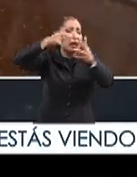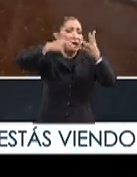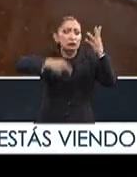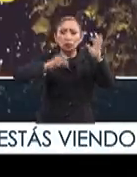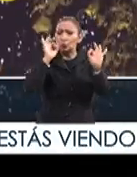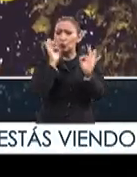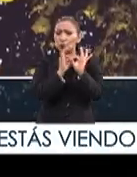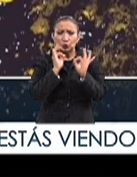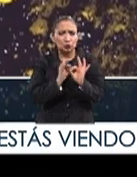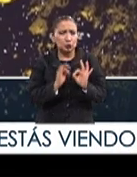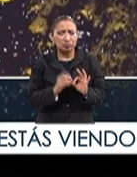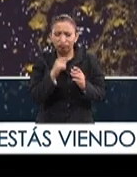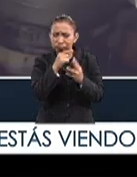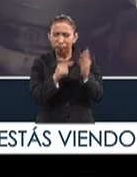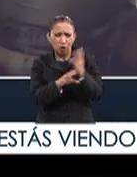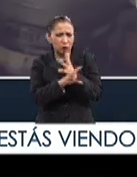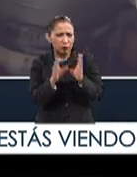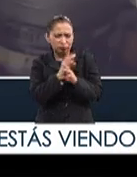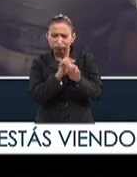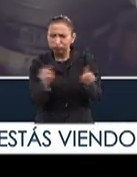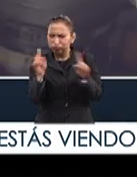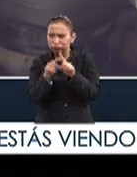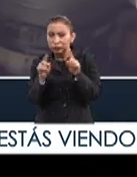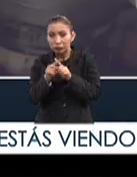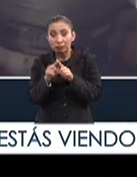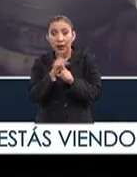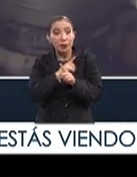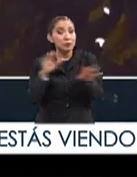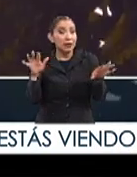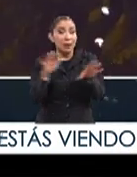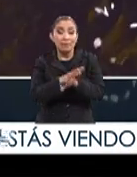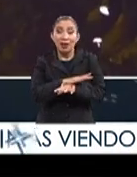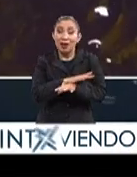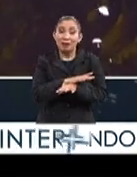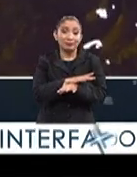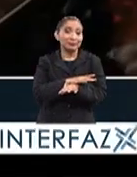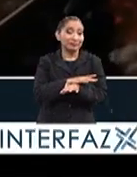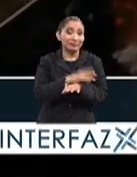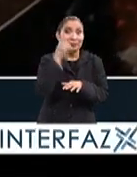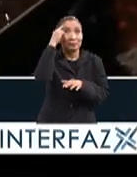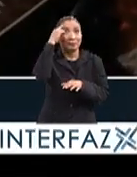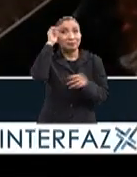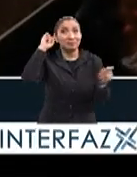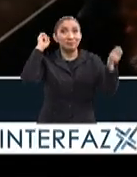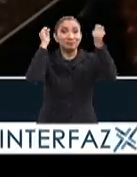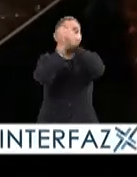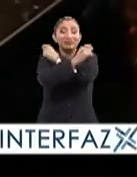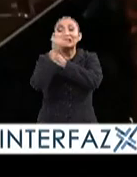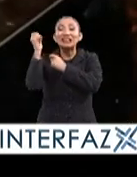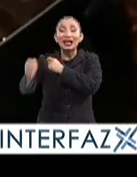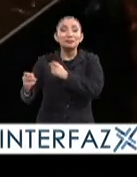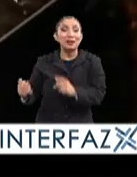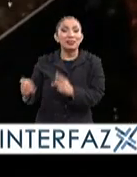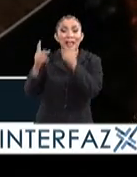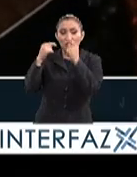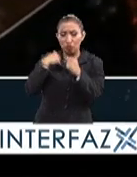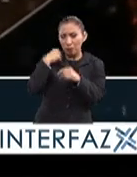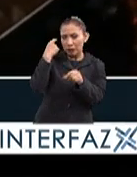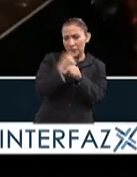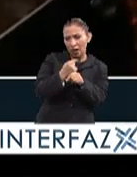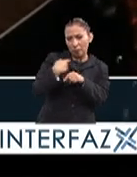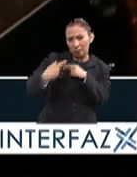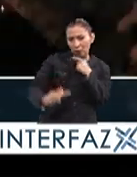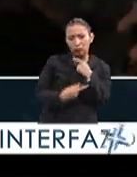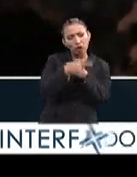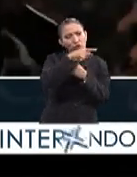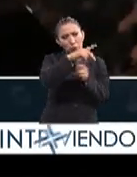específicas en muchos rubros. Tenemos que cambiar la forma en que pensamos en el mercado. Por eso yo les decía, a mí lo primero que me